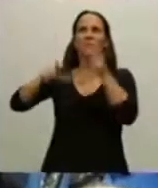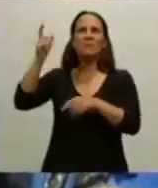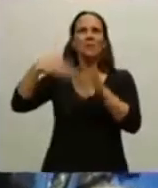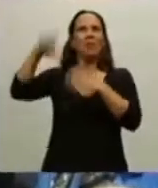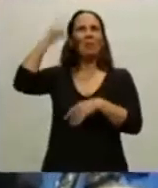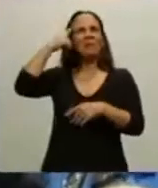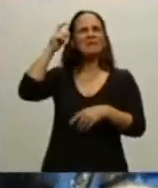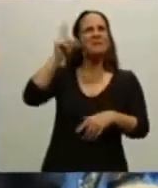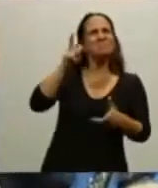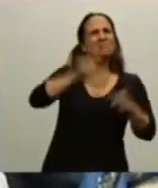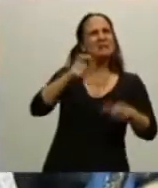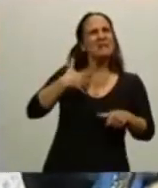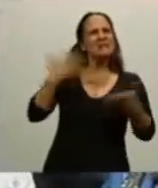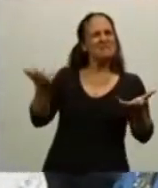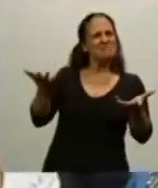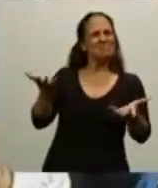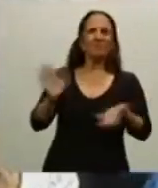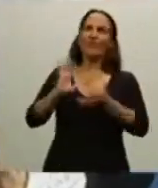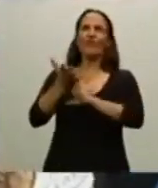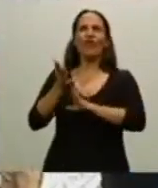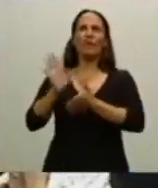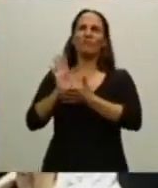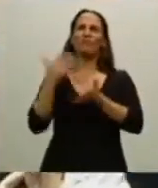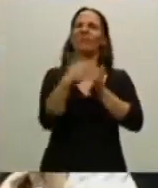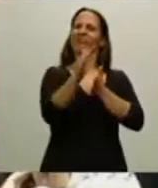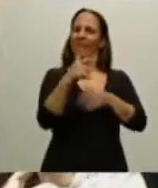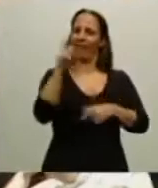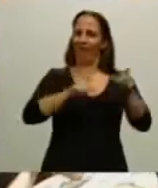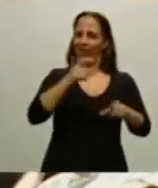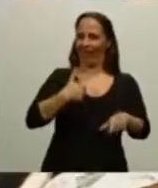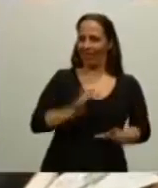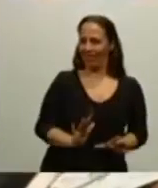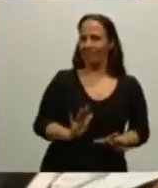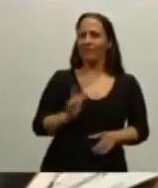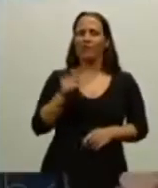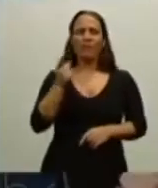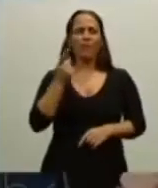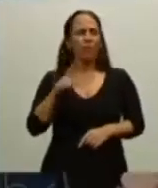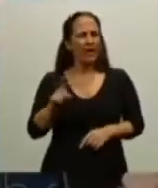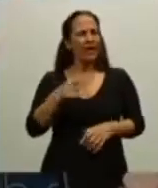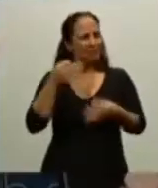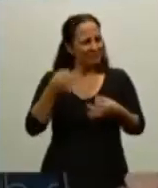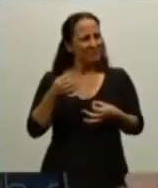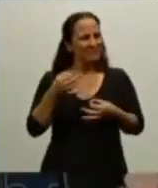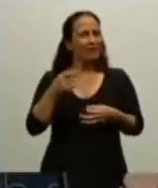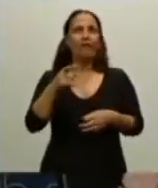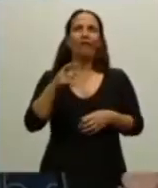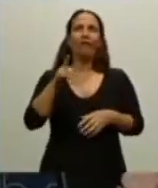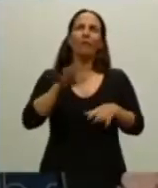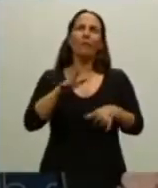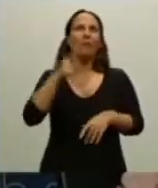Argeys, como definitivamente nos llaman algunos. Pero ¿saben qué? Porque antes que pensar